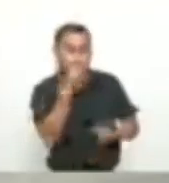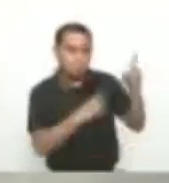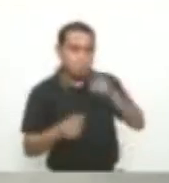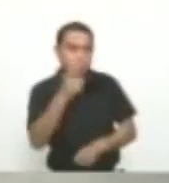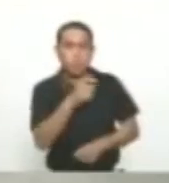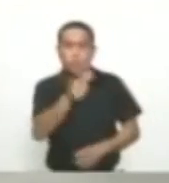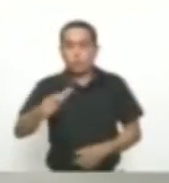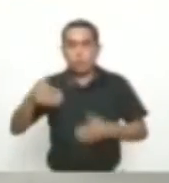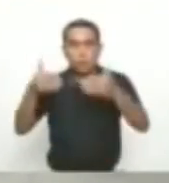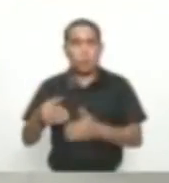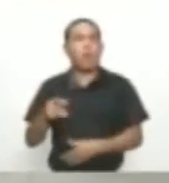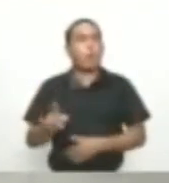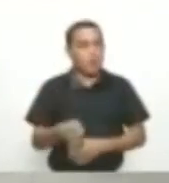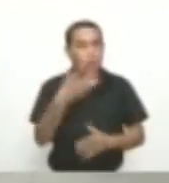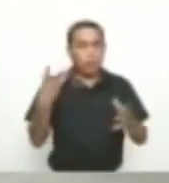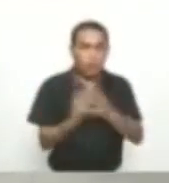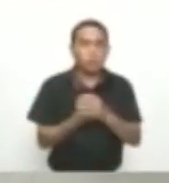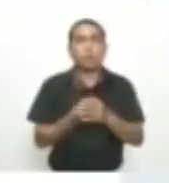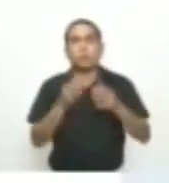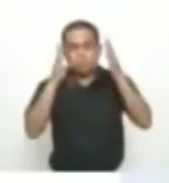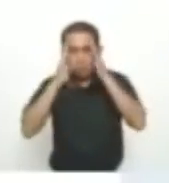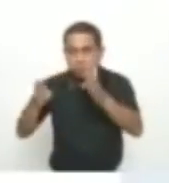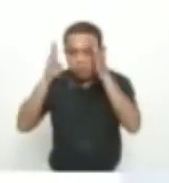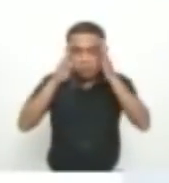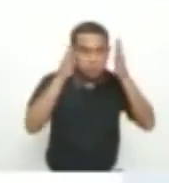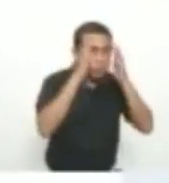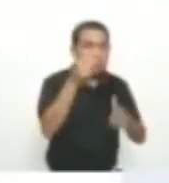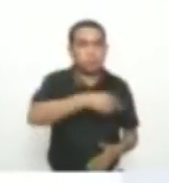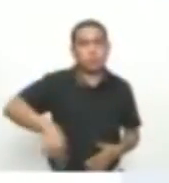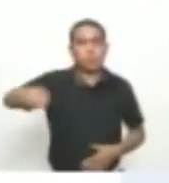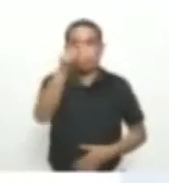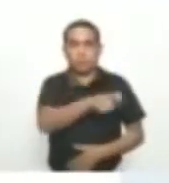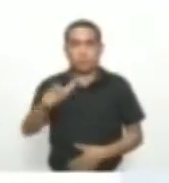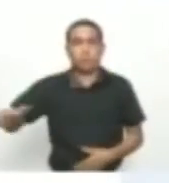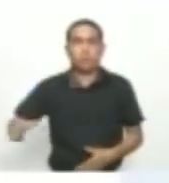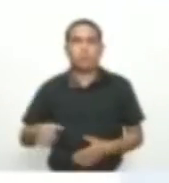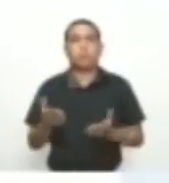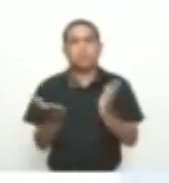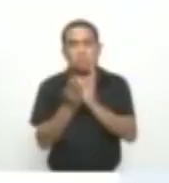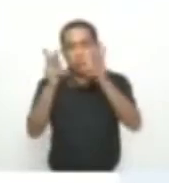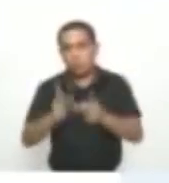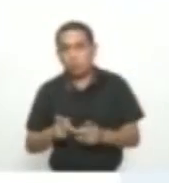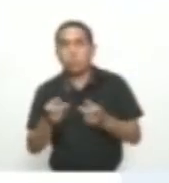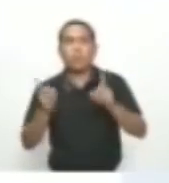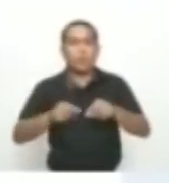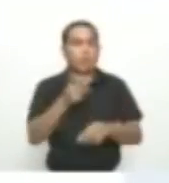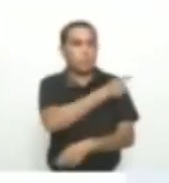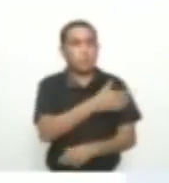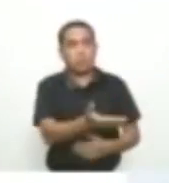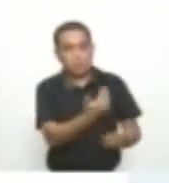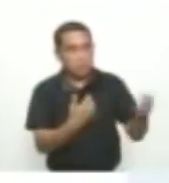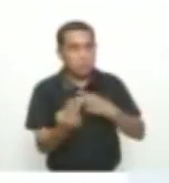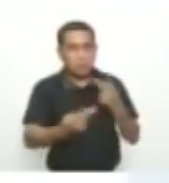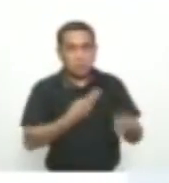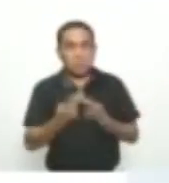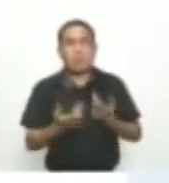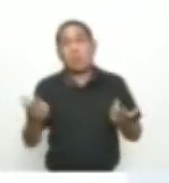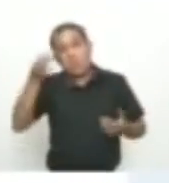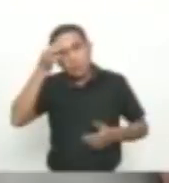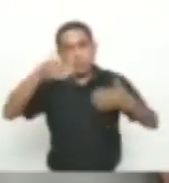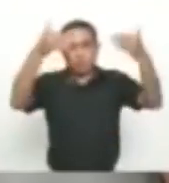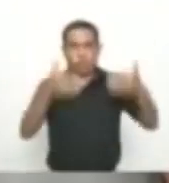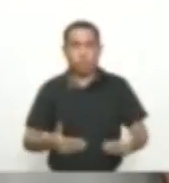la adecuada Función Perdón Atención De nuestros Estudiantes Y público En general Que presenta Algún tipo De